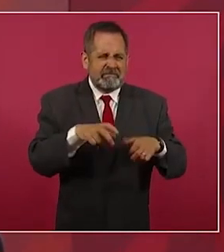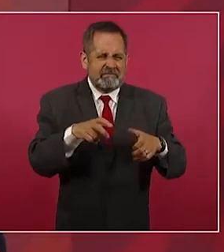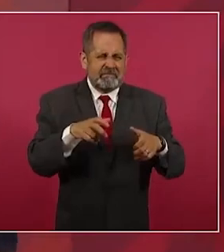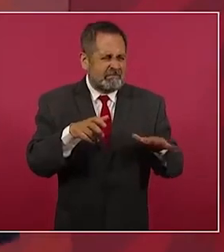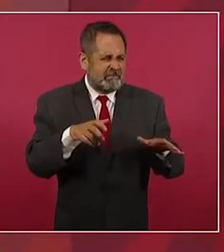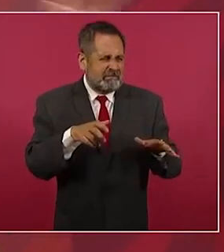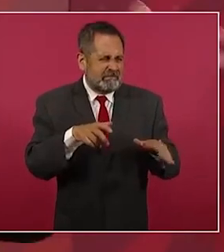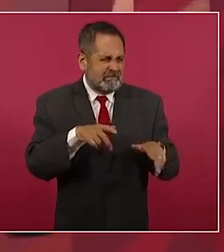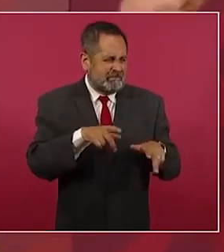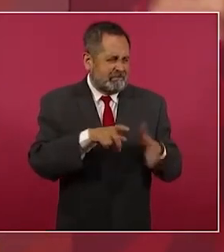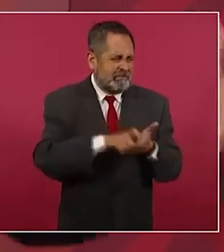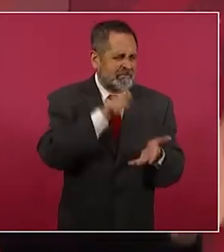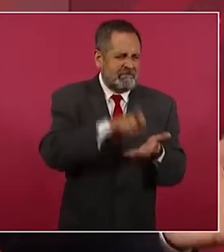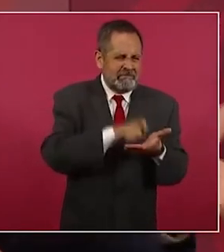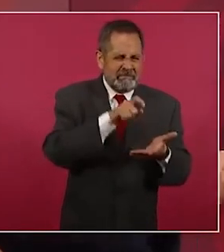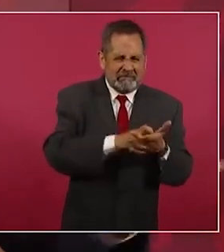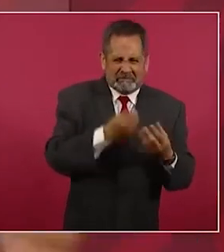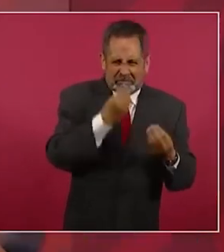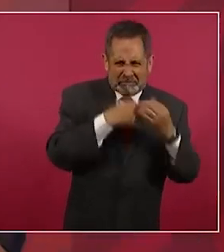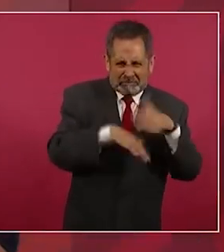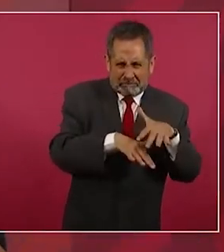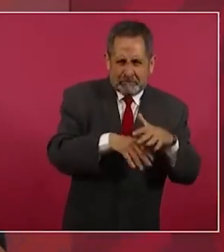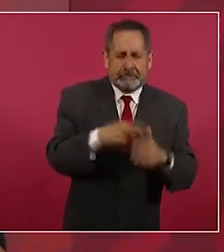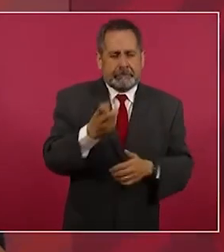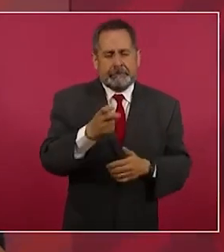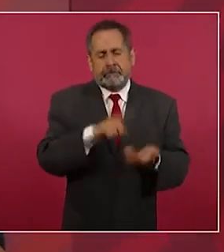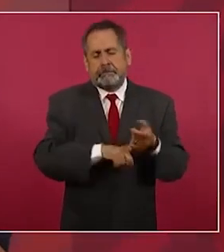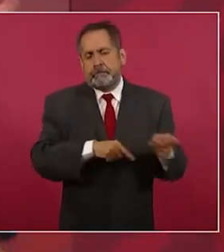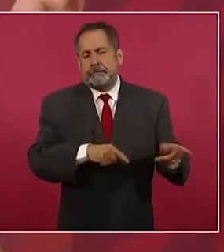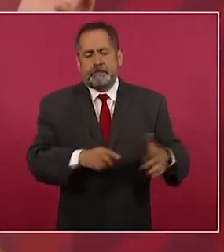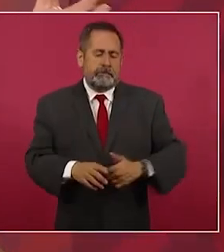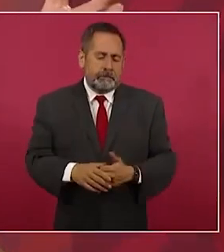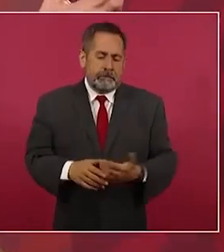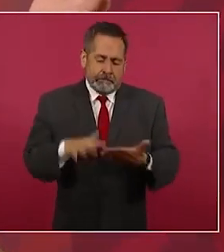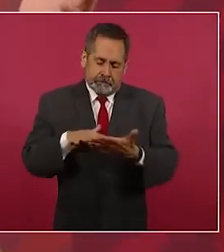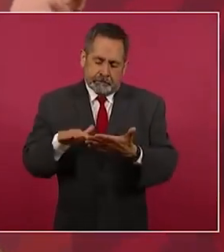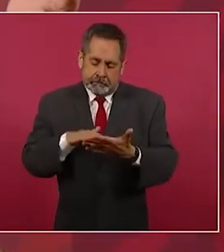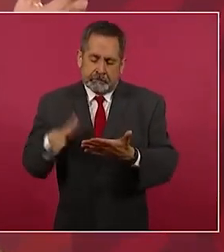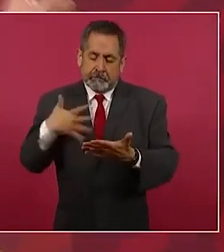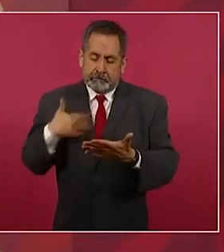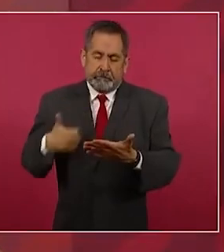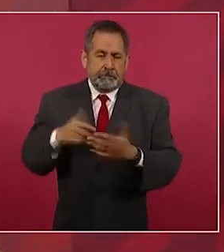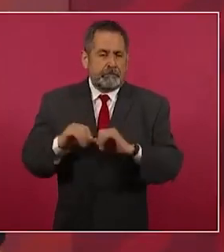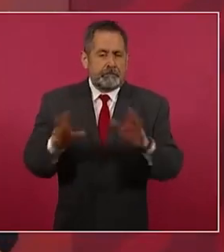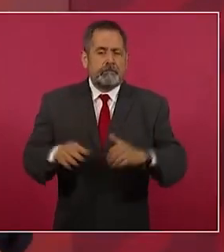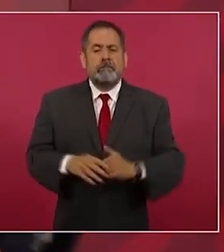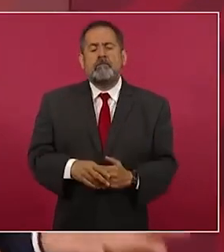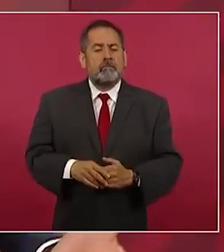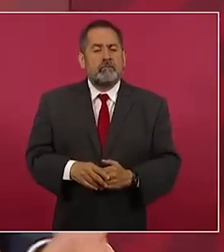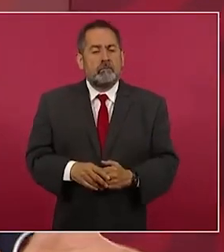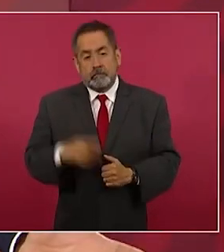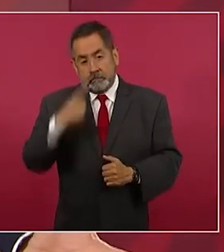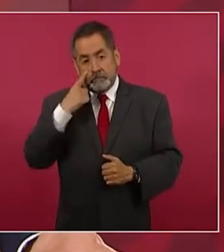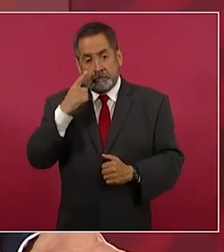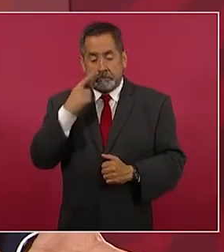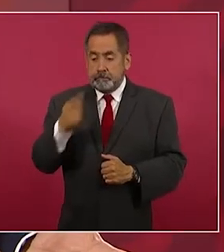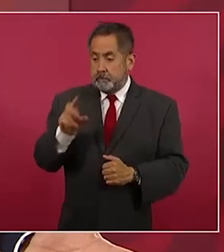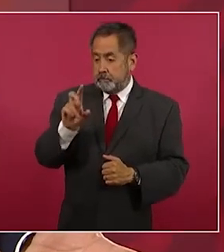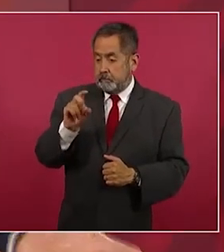para entender lo que sucede. Entonces, con los 36 años